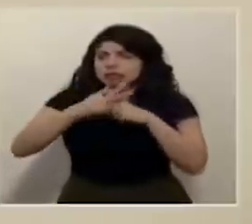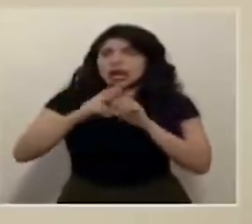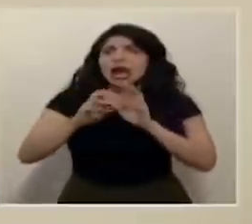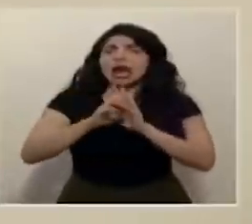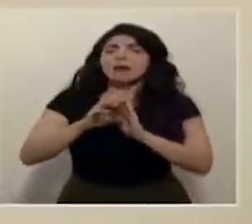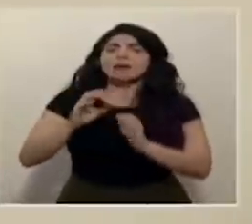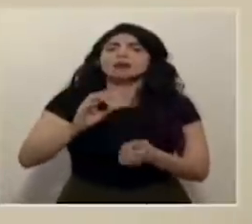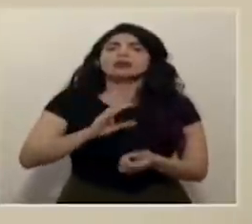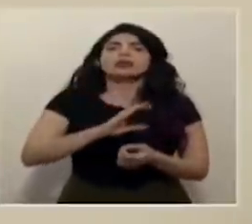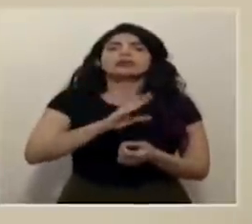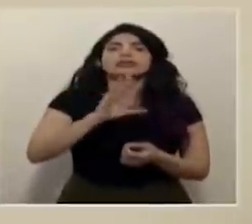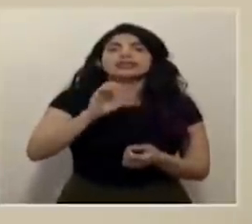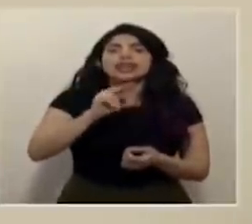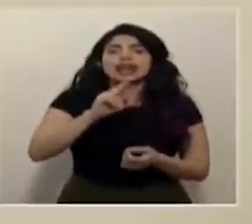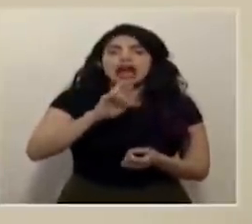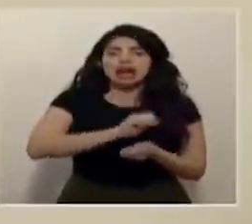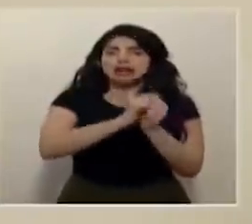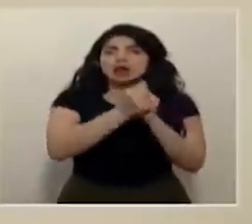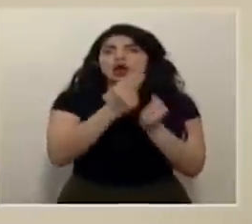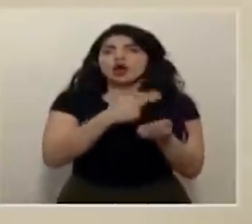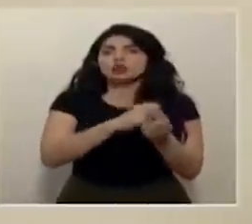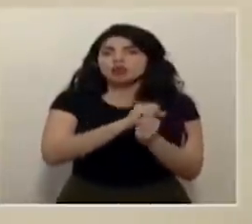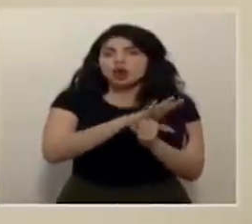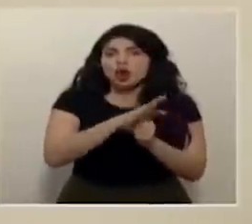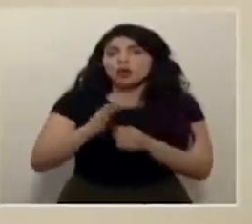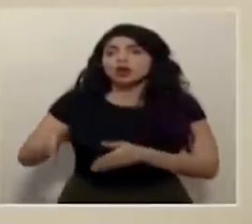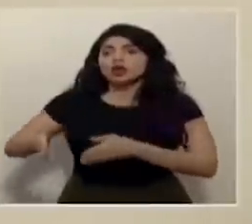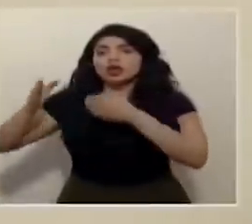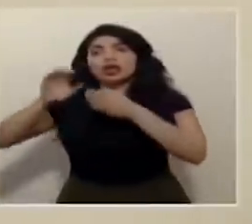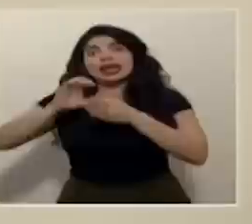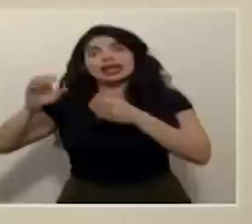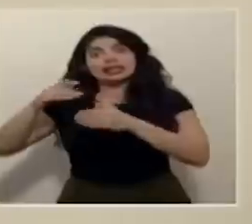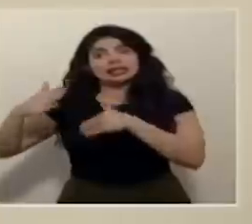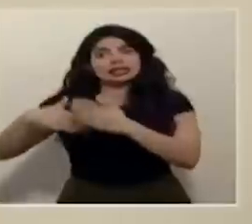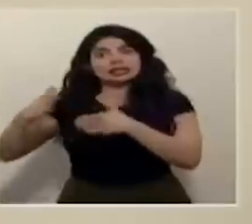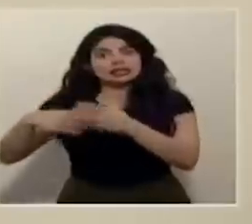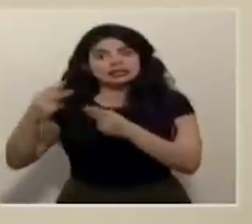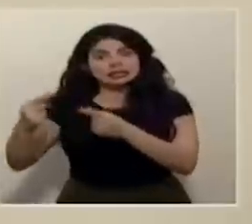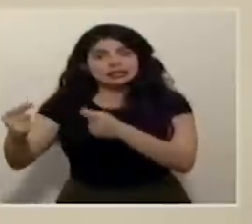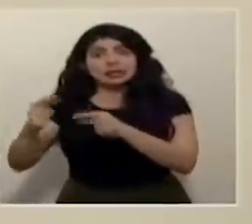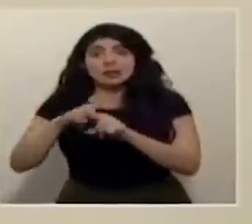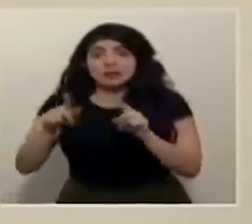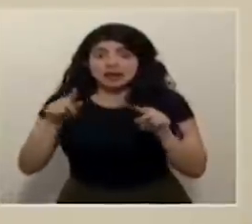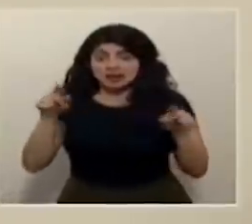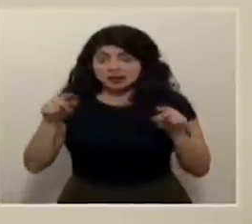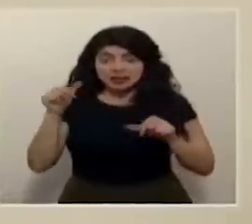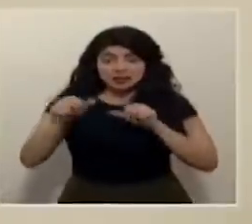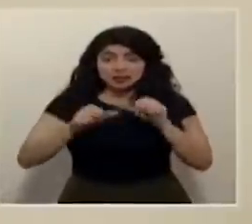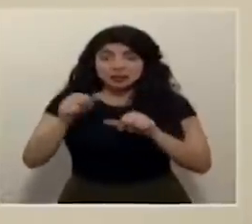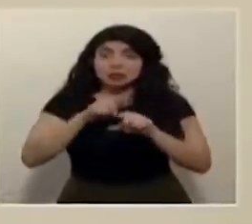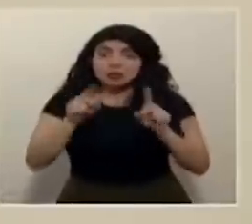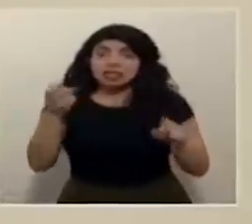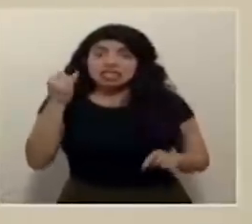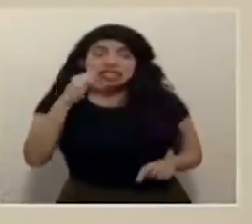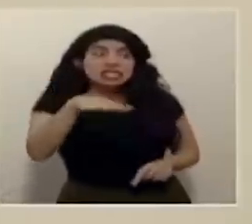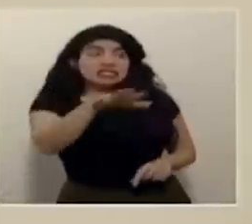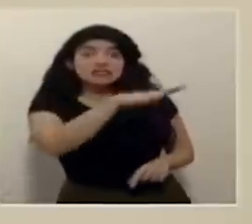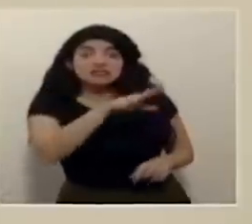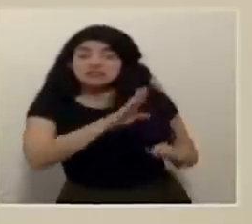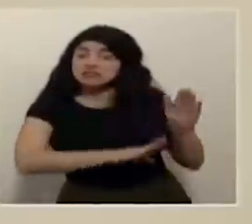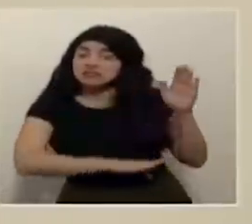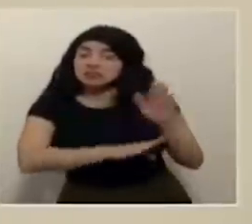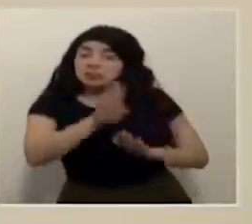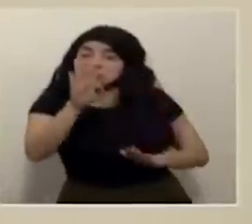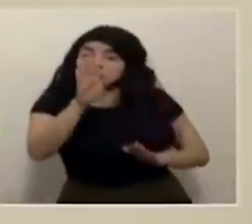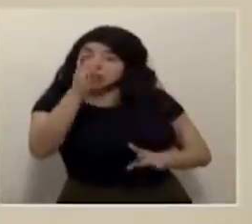de escenarios de ACO ahora que ya la torre este del calderón está avanzando pero aún así si esto se dispara y